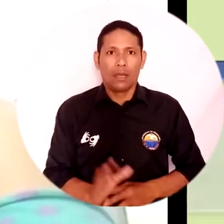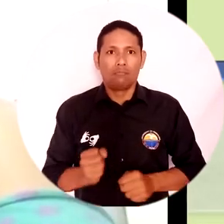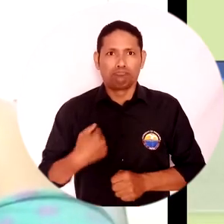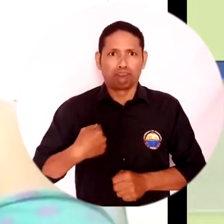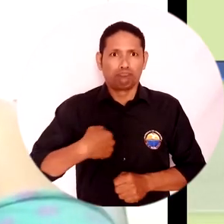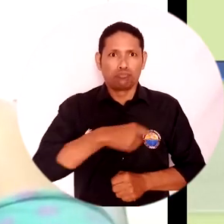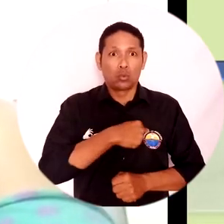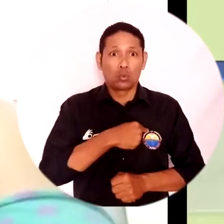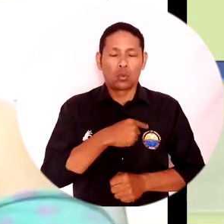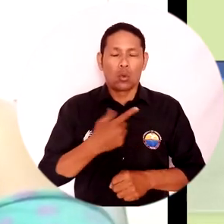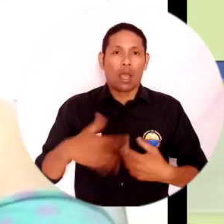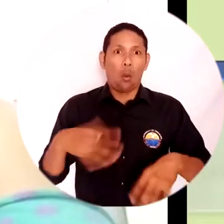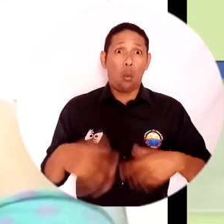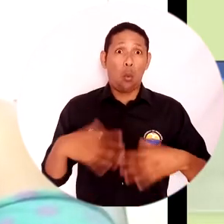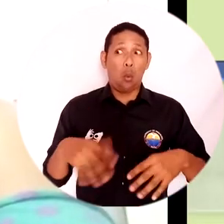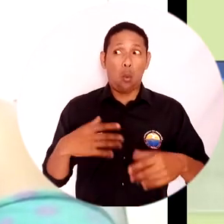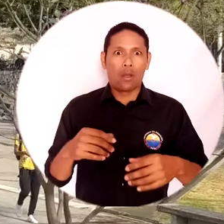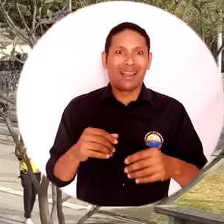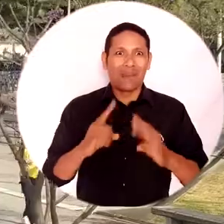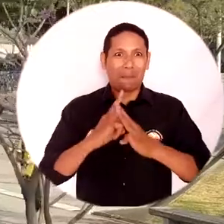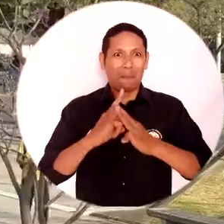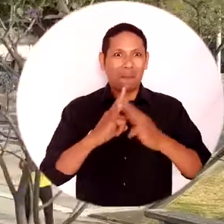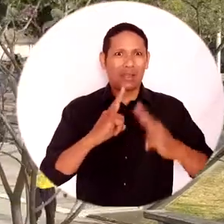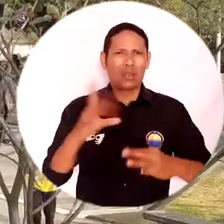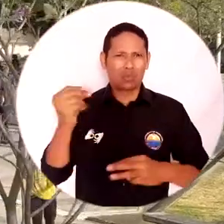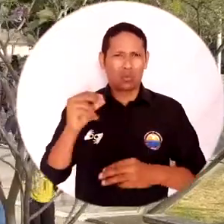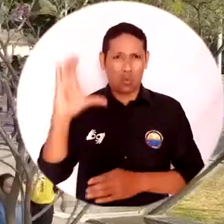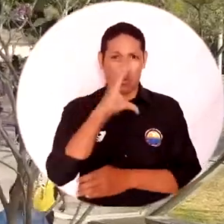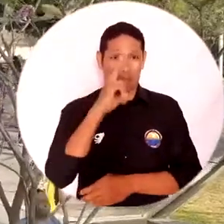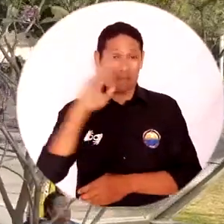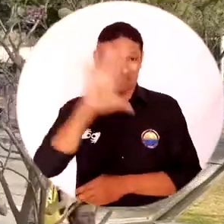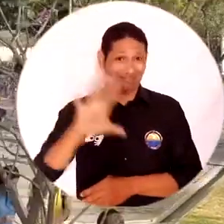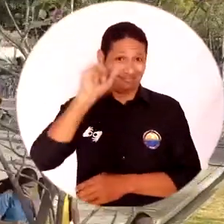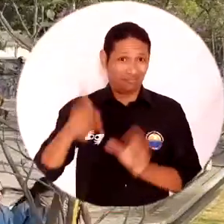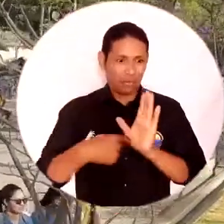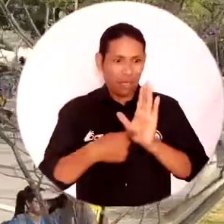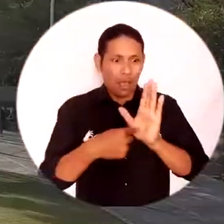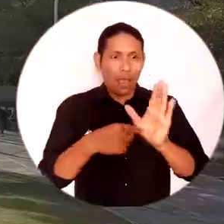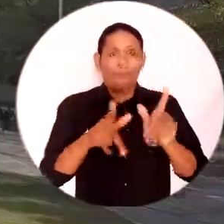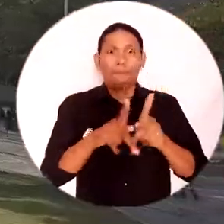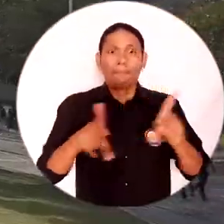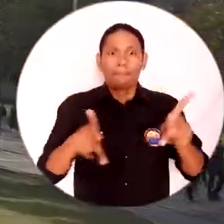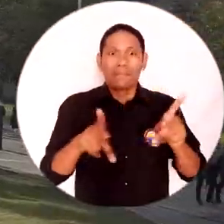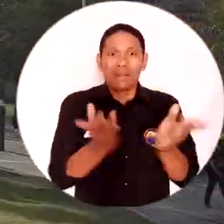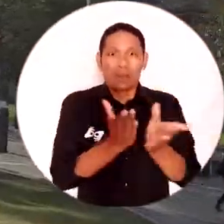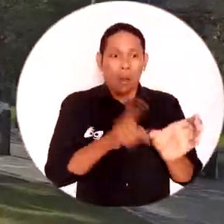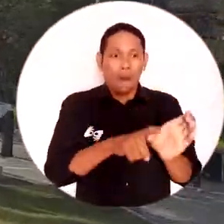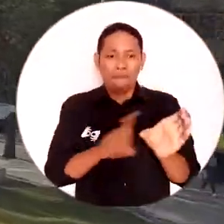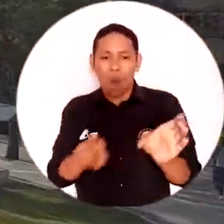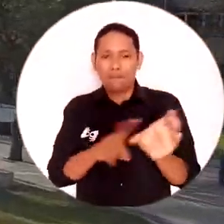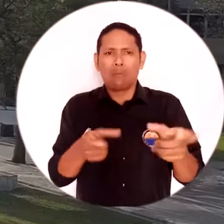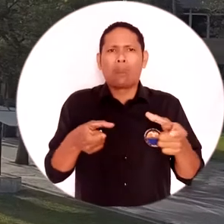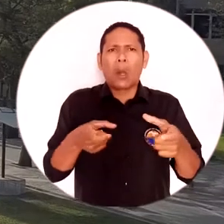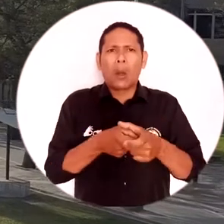Tuvimos el gran privilegio de ser una de las universidades del país donde el número de desertores